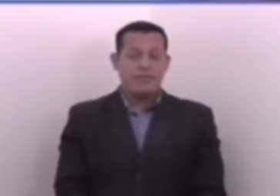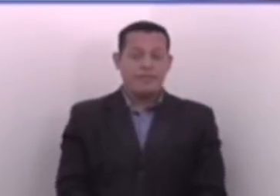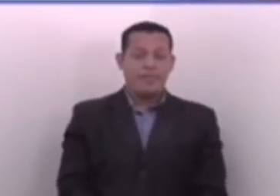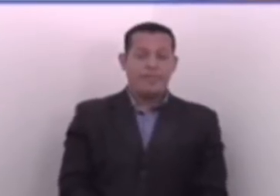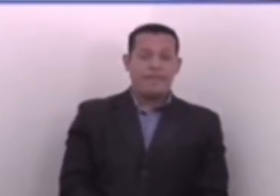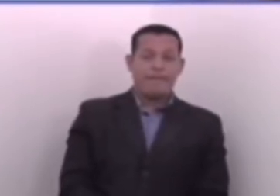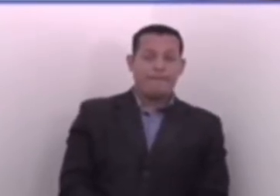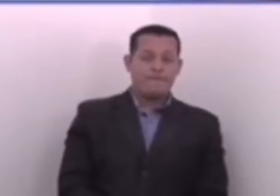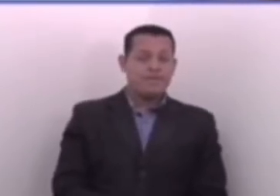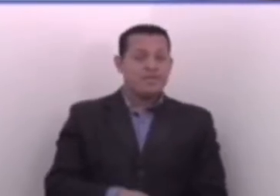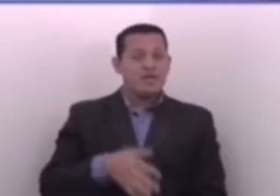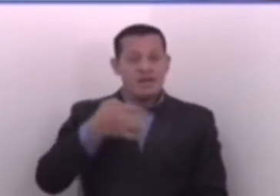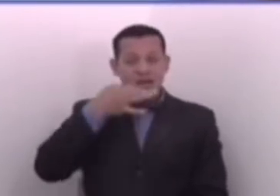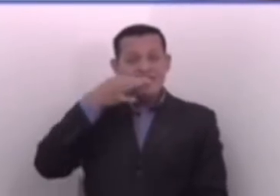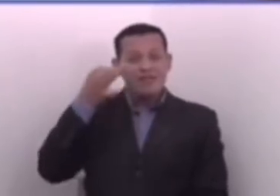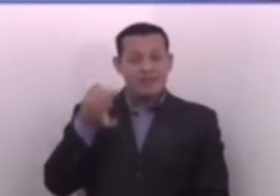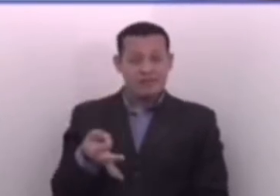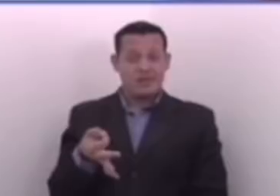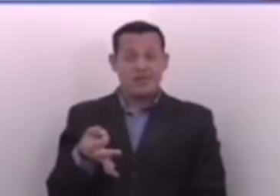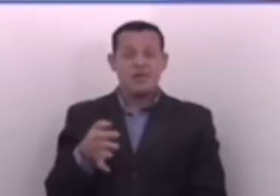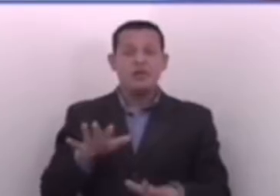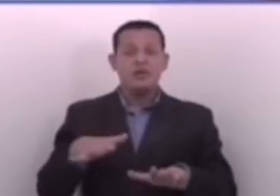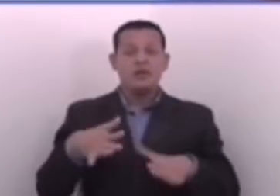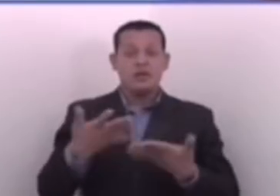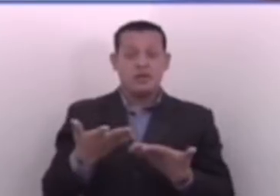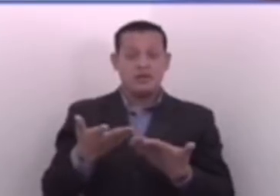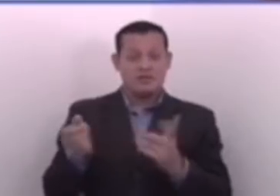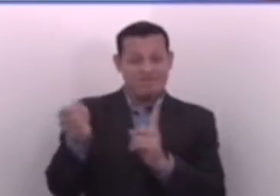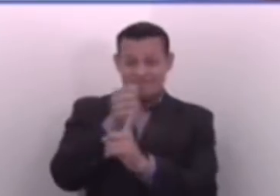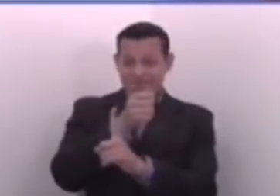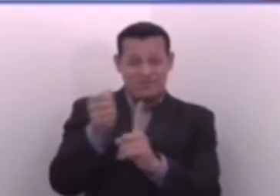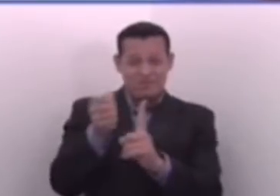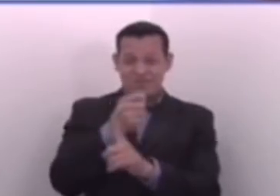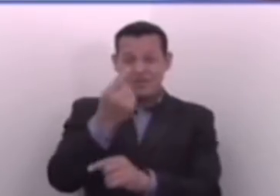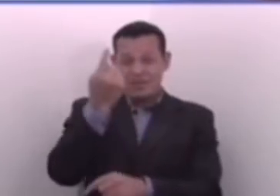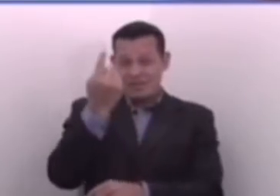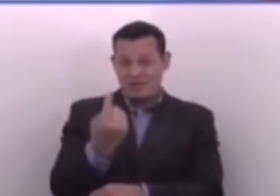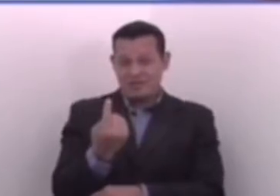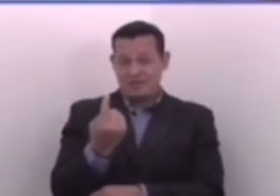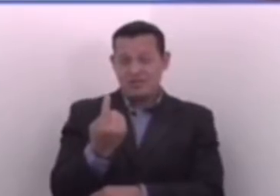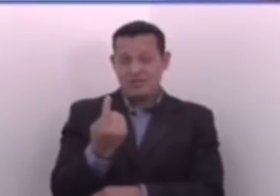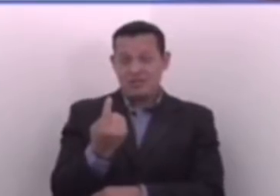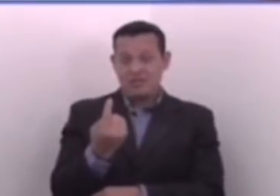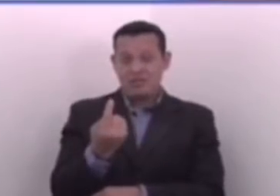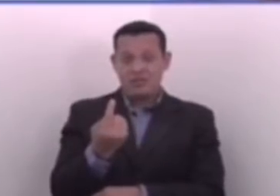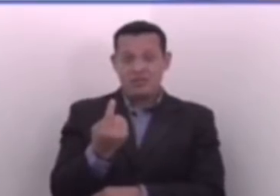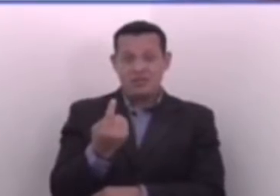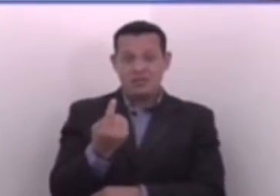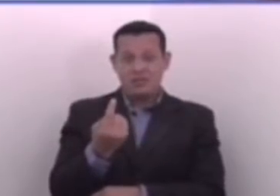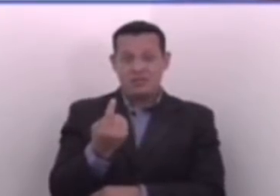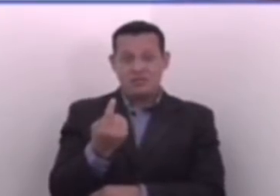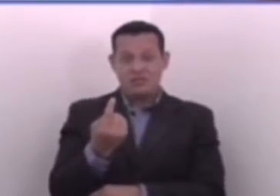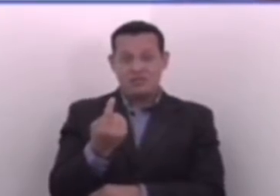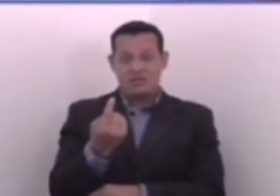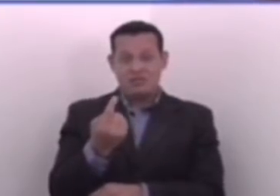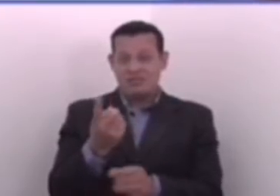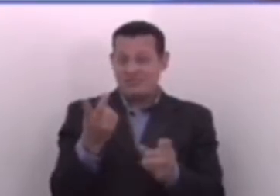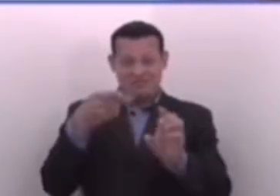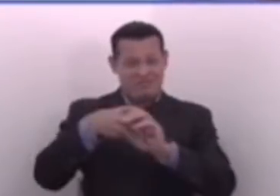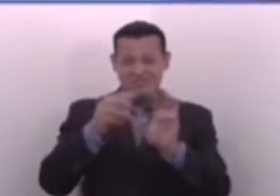Lo cierto es que también están golpeando a muchísima gente que nada tiene que ver.